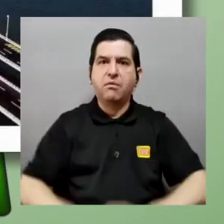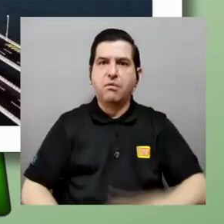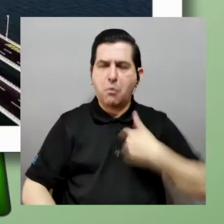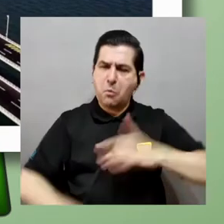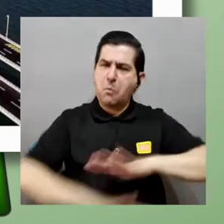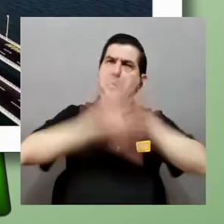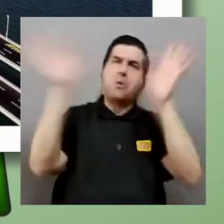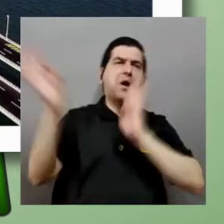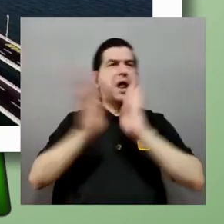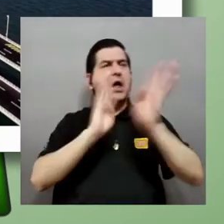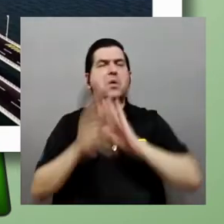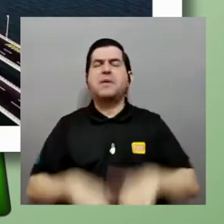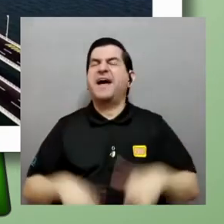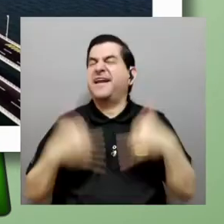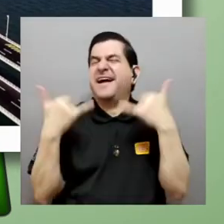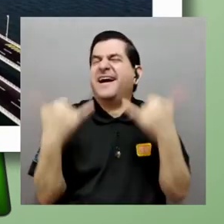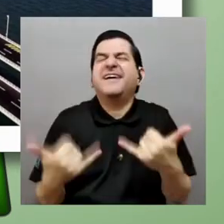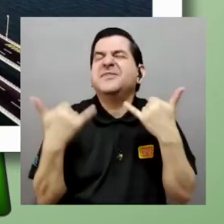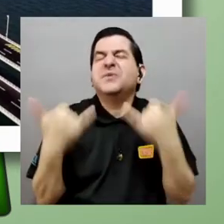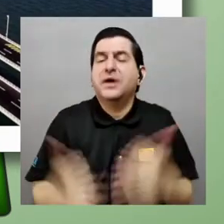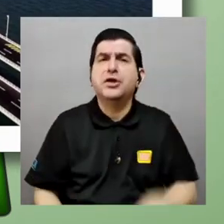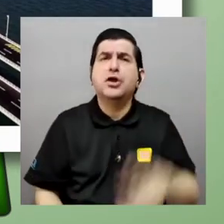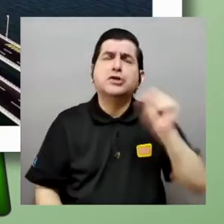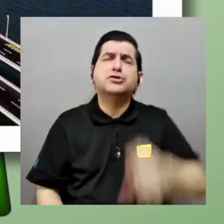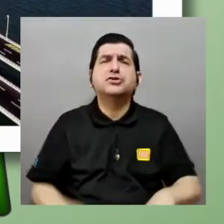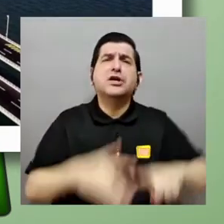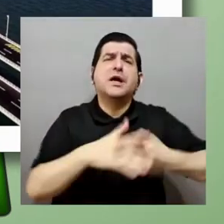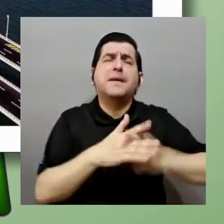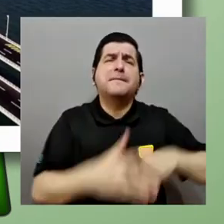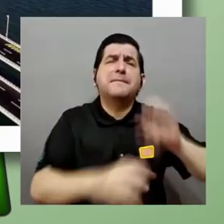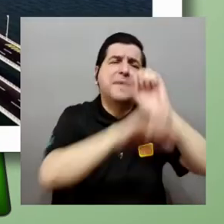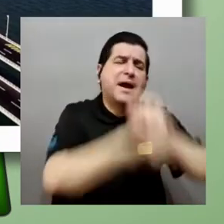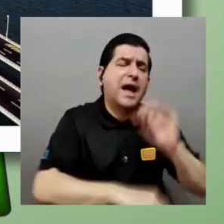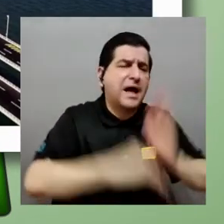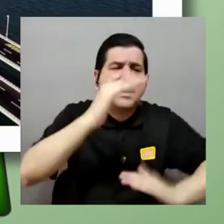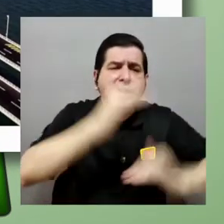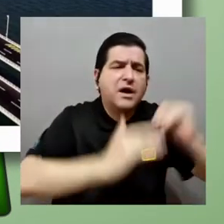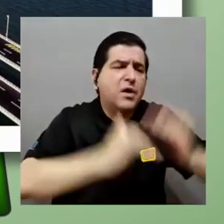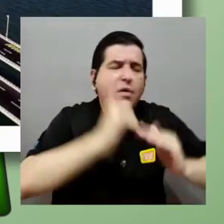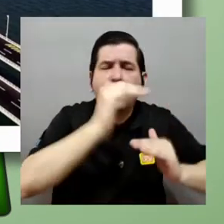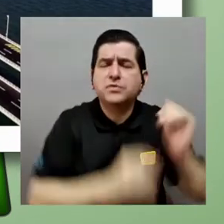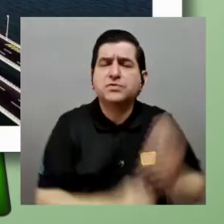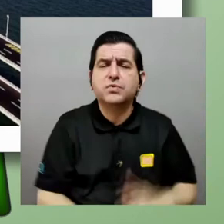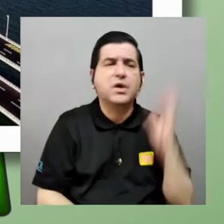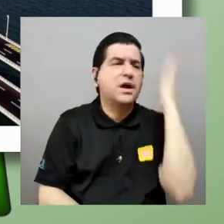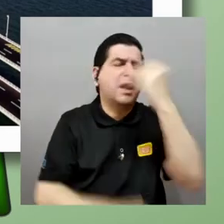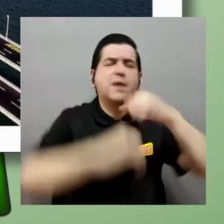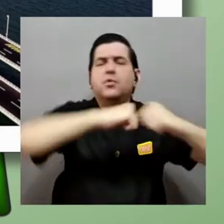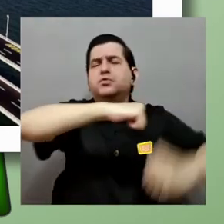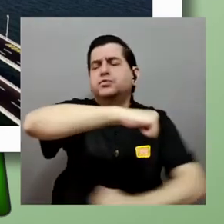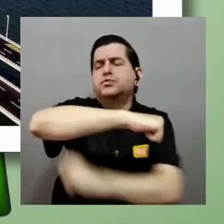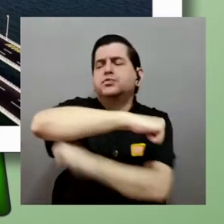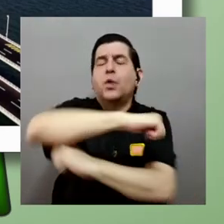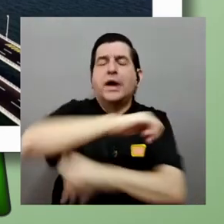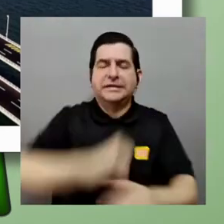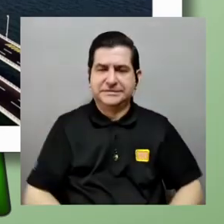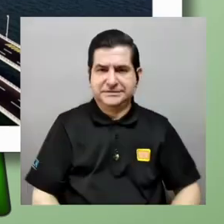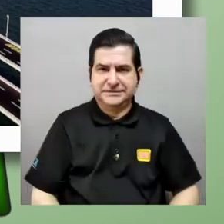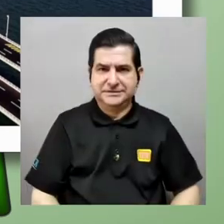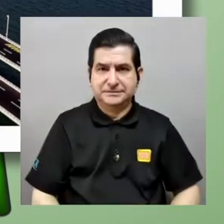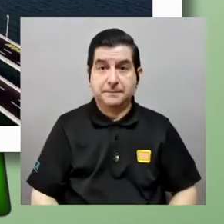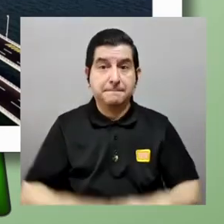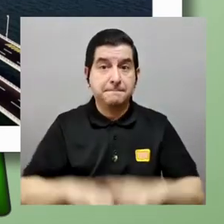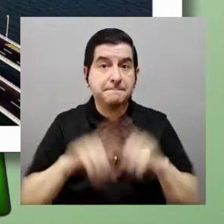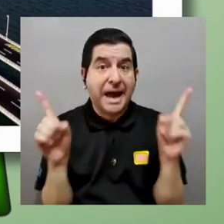¿Verdad? uno claro puede hablar de actualidad y decir claro con la mecánica clásica construimos estos hermosos puentes ¿Verdad?